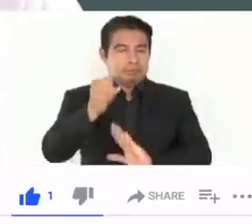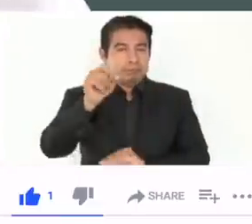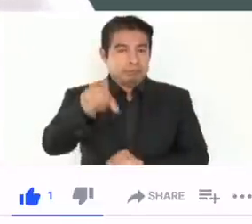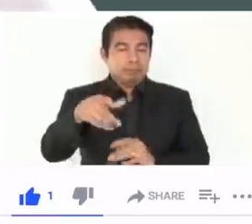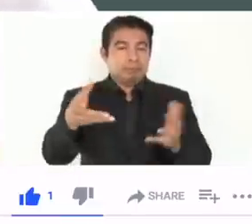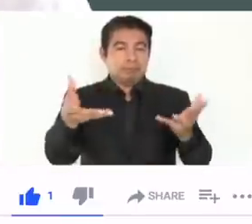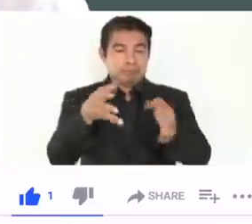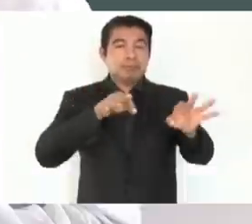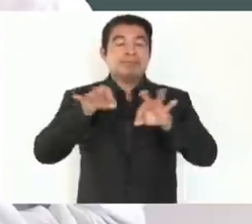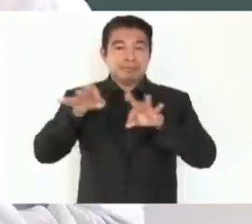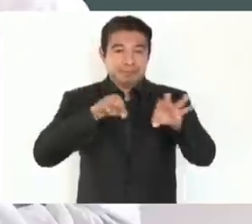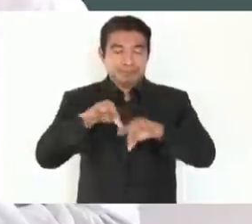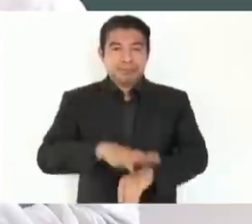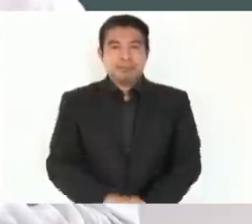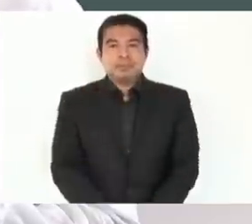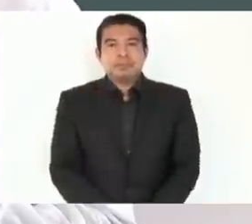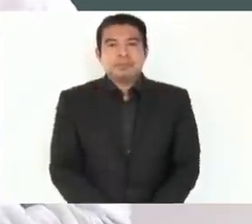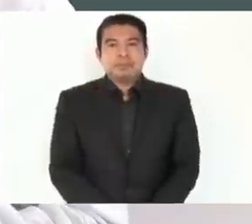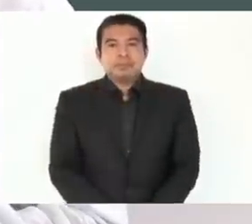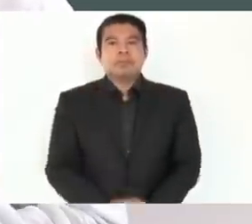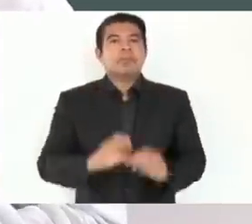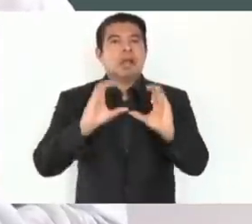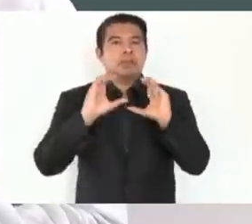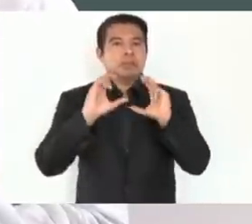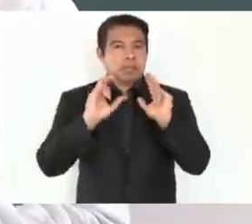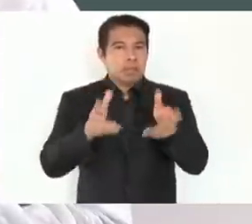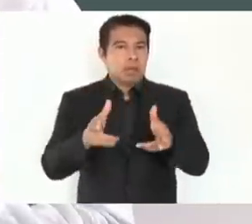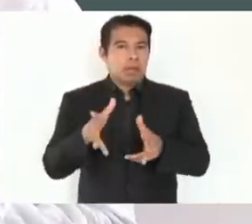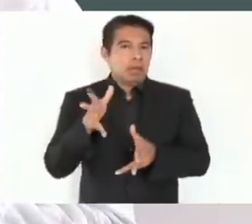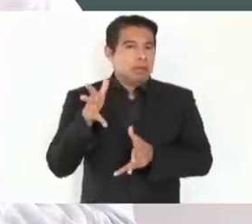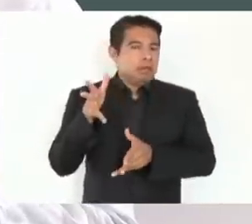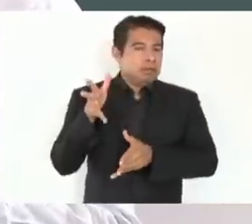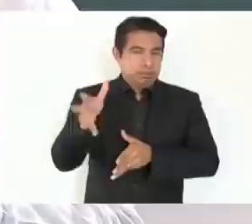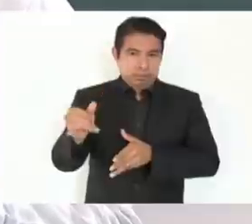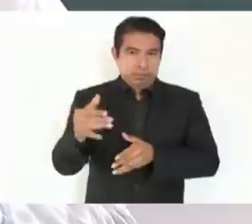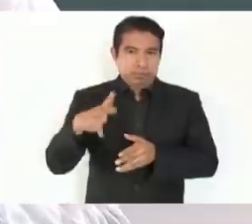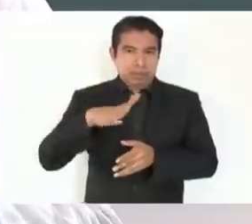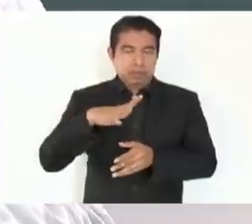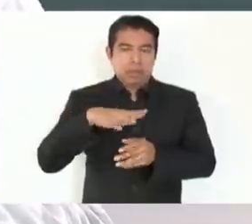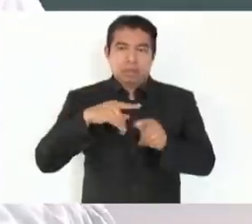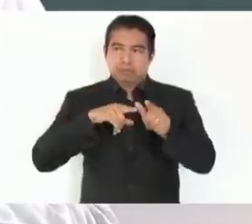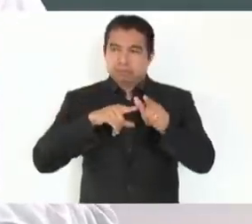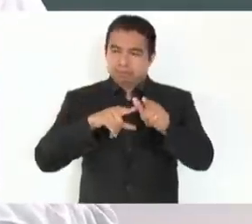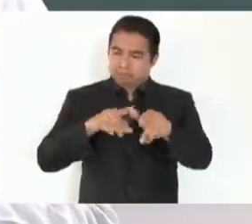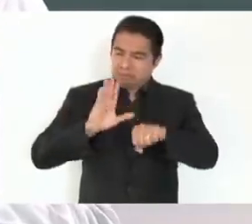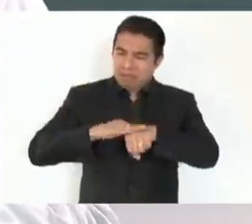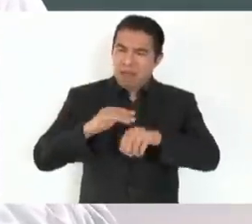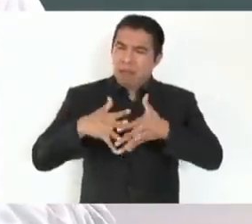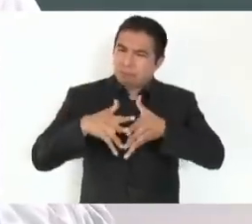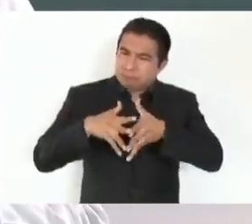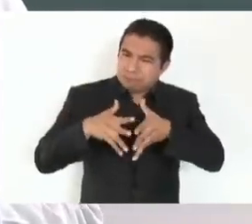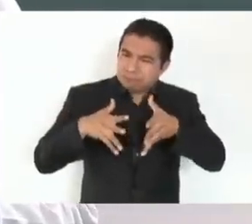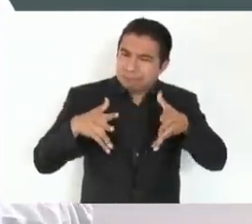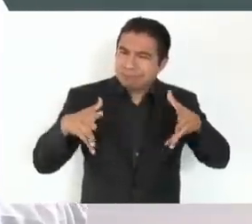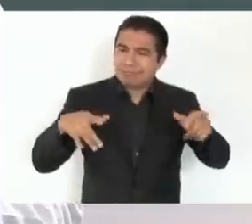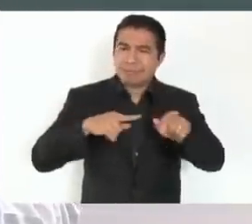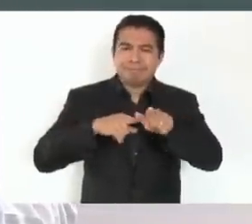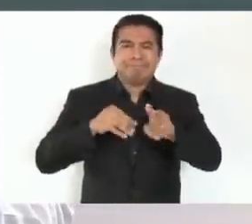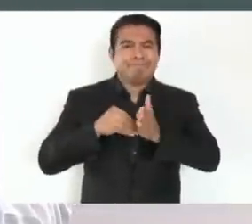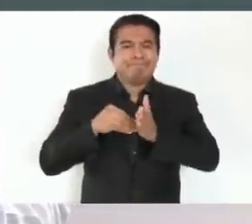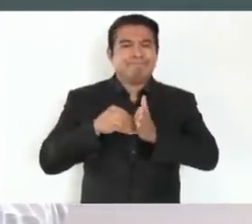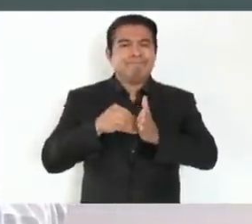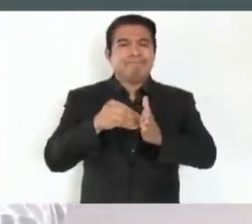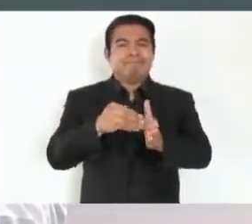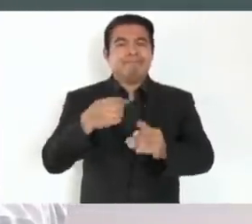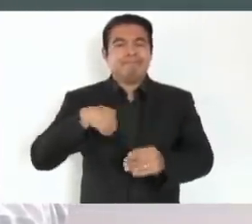Chiapas con estas obras vamos a seguir creciendo. Gracias, señor presidente, por